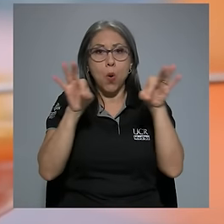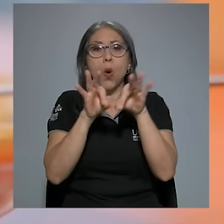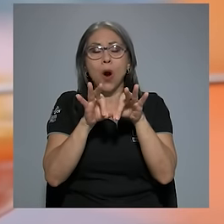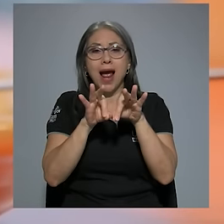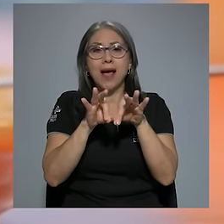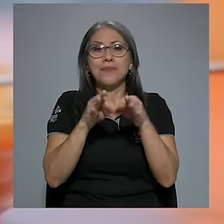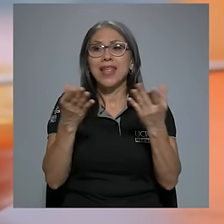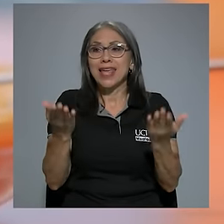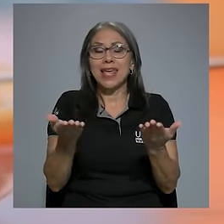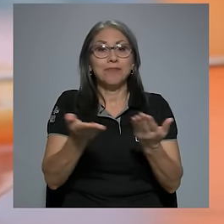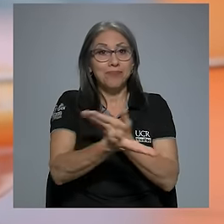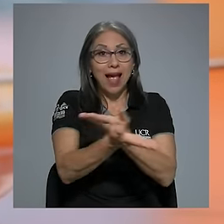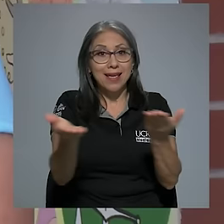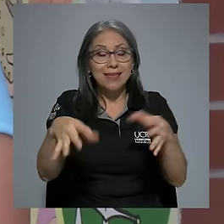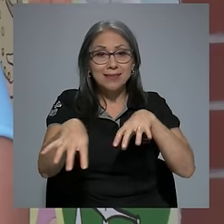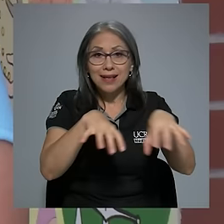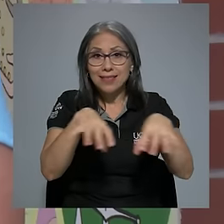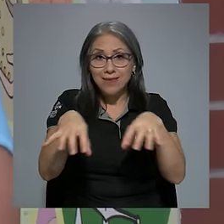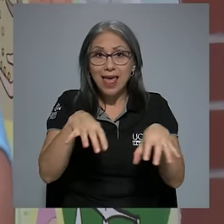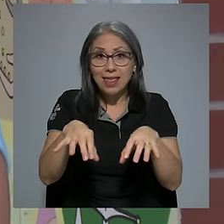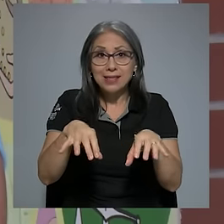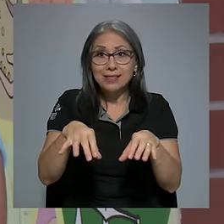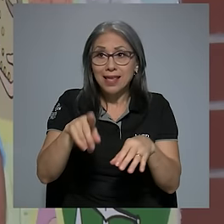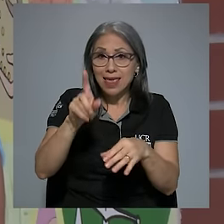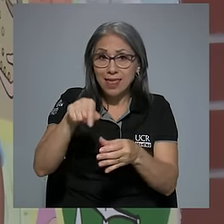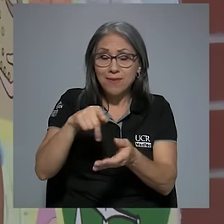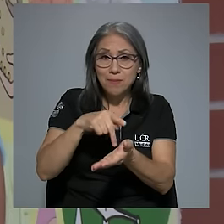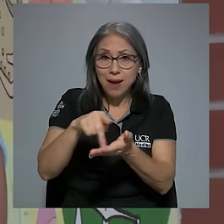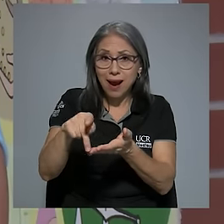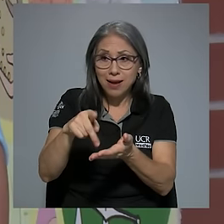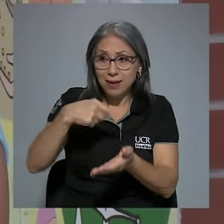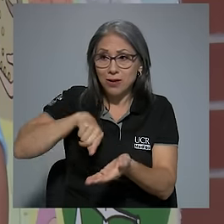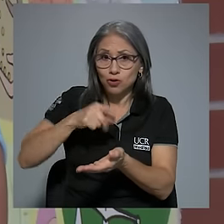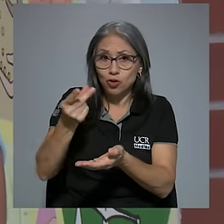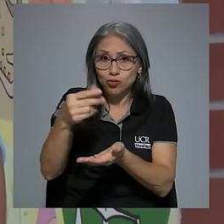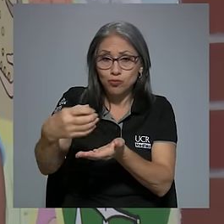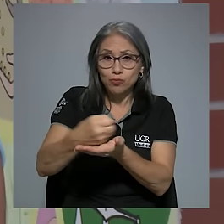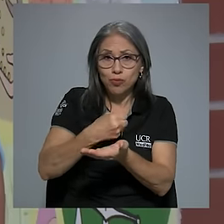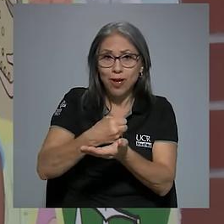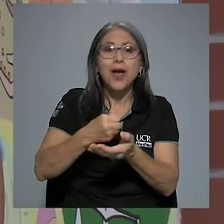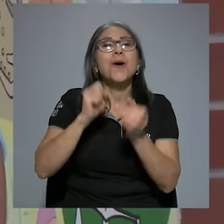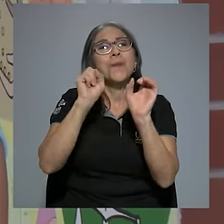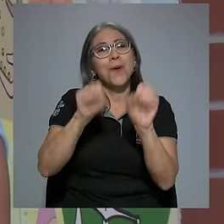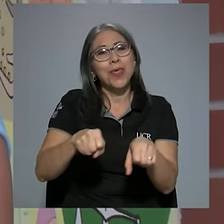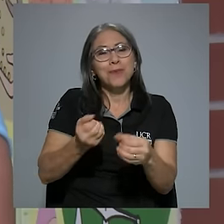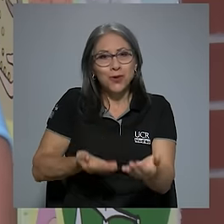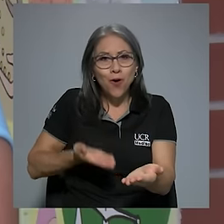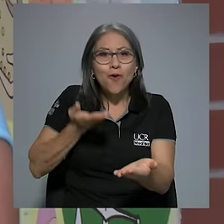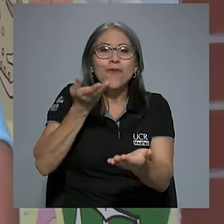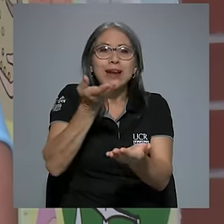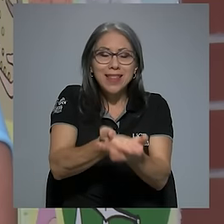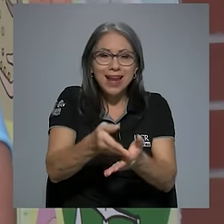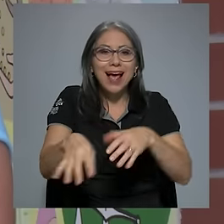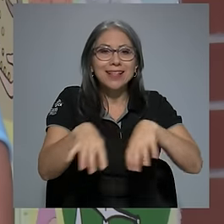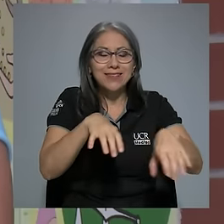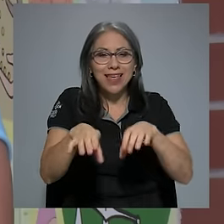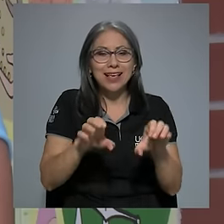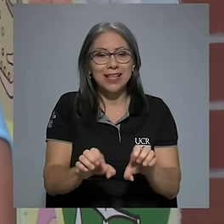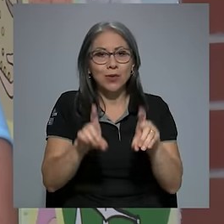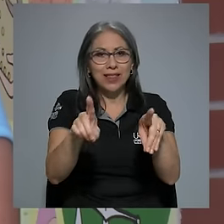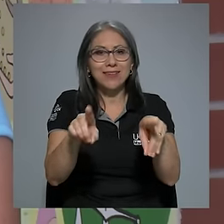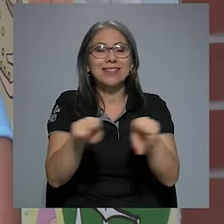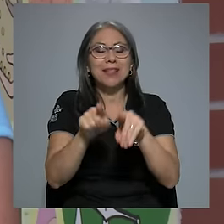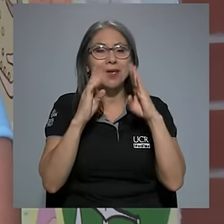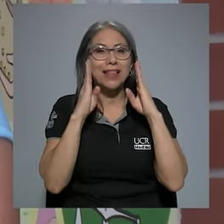es que aquellas actividades que tienen el costo nos permiten poder ofertar actividades educativas y de